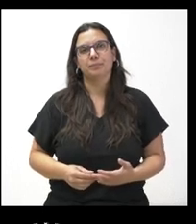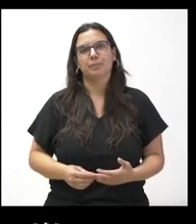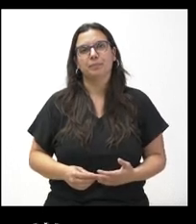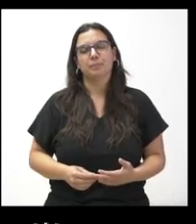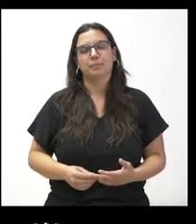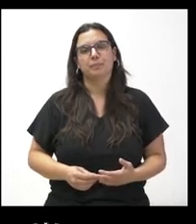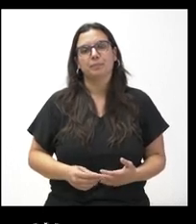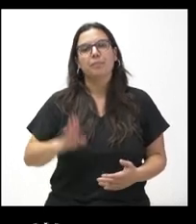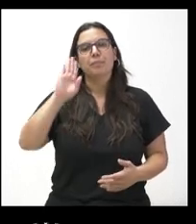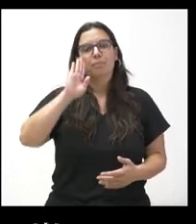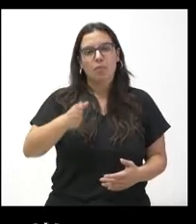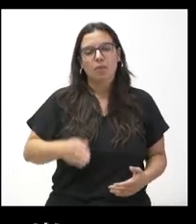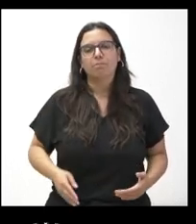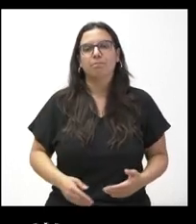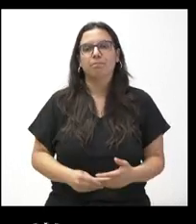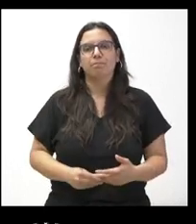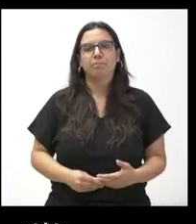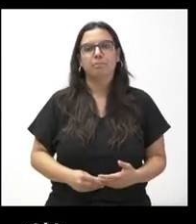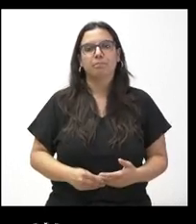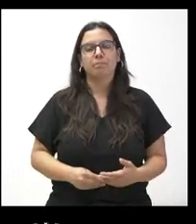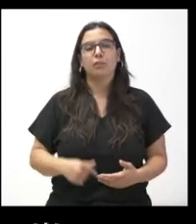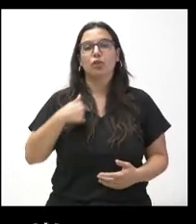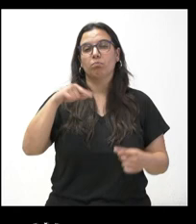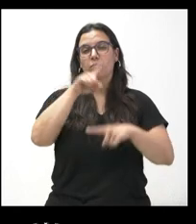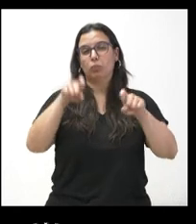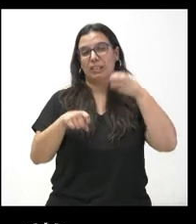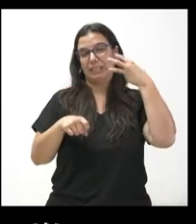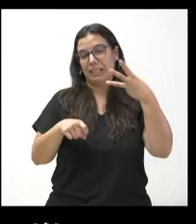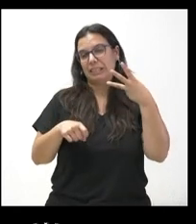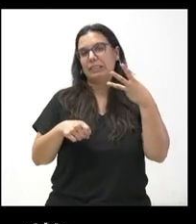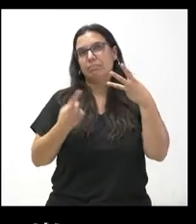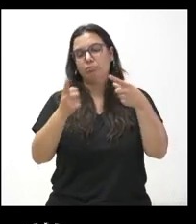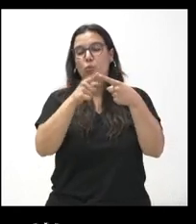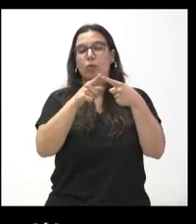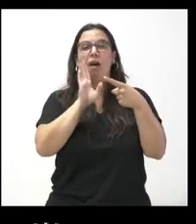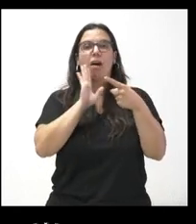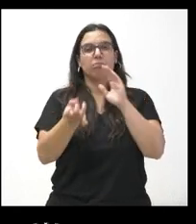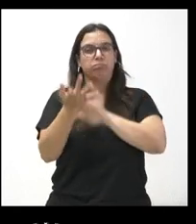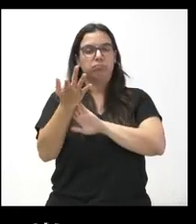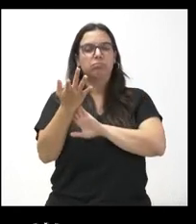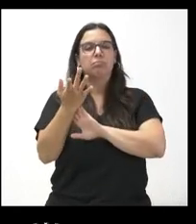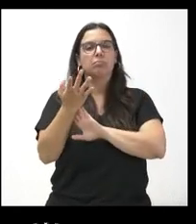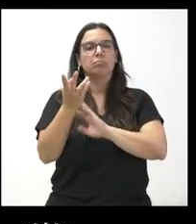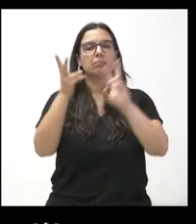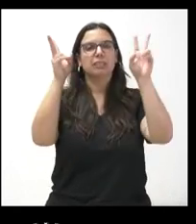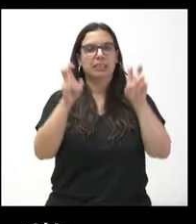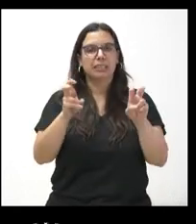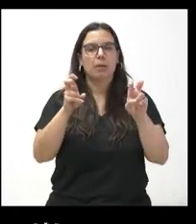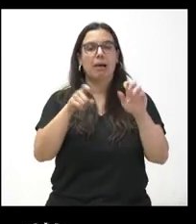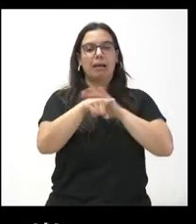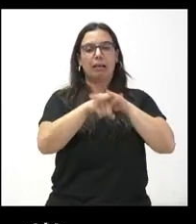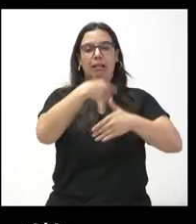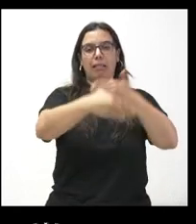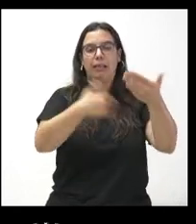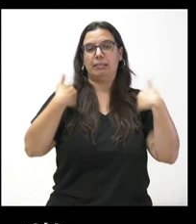Hola, un saludo. Tenía tres preguntas. Bueno, una al hilo de la información que ha surgido respecto a los casos tramitados de